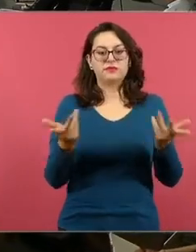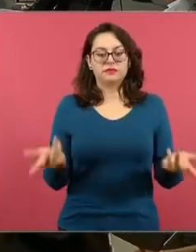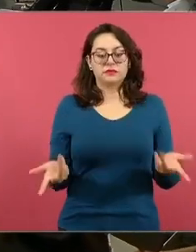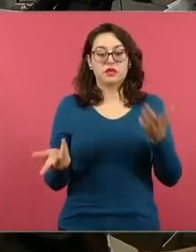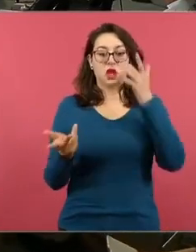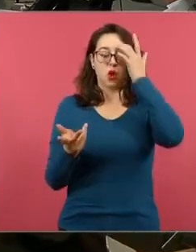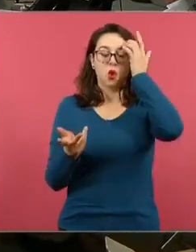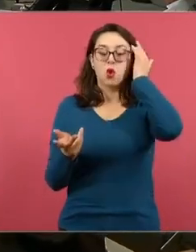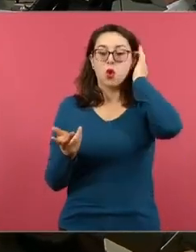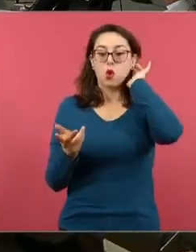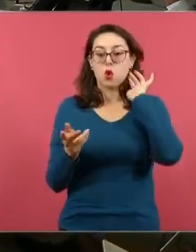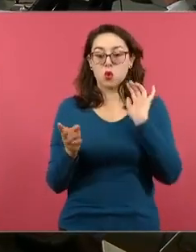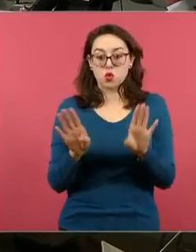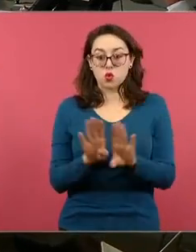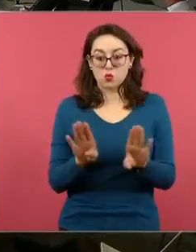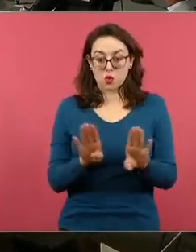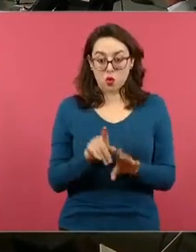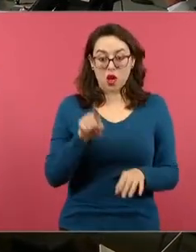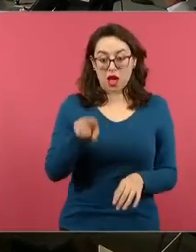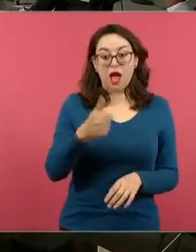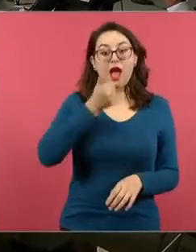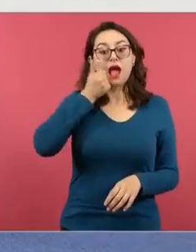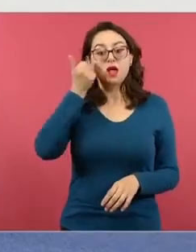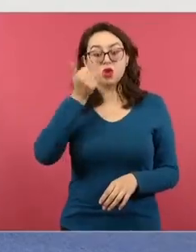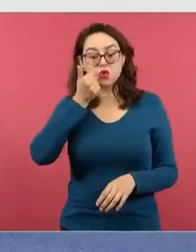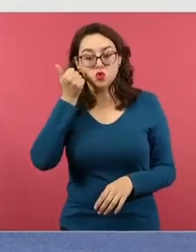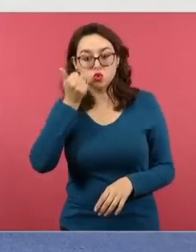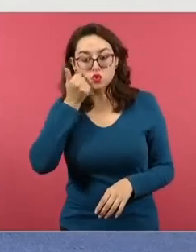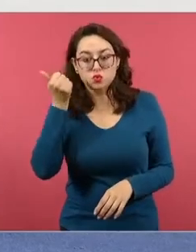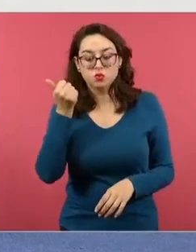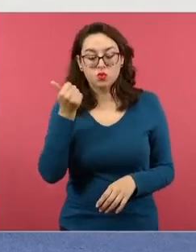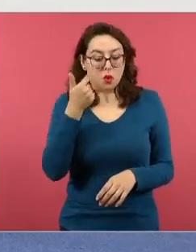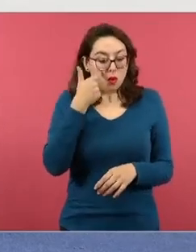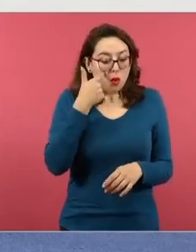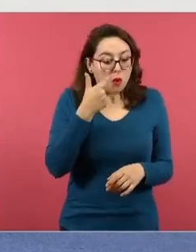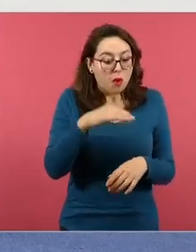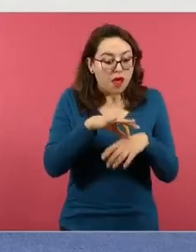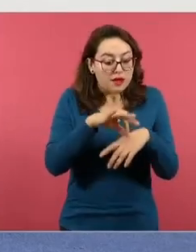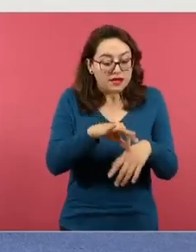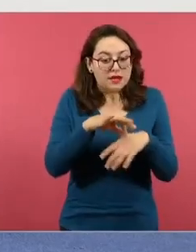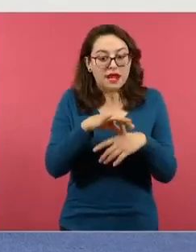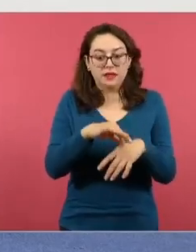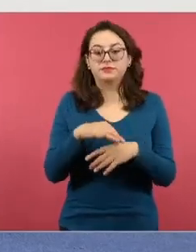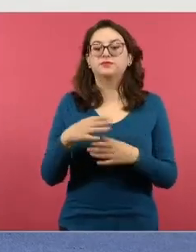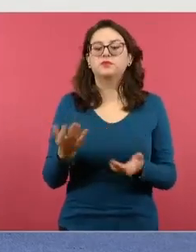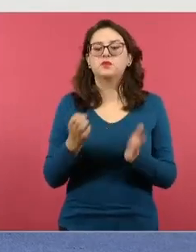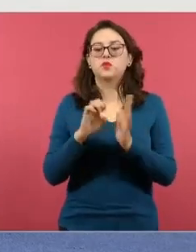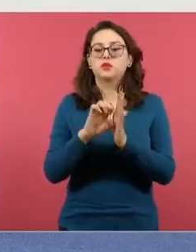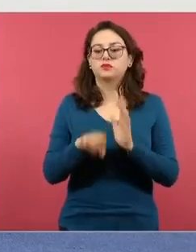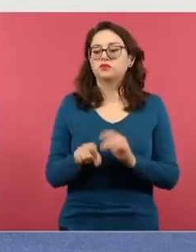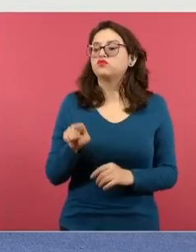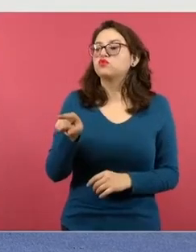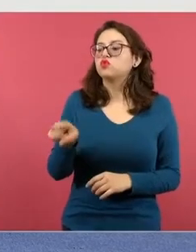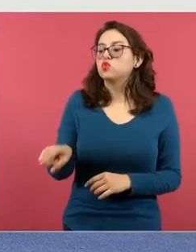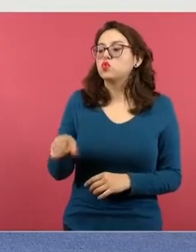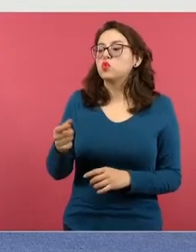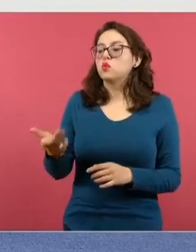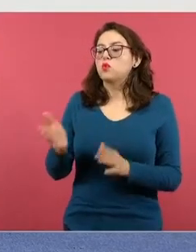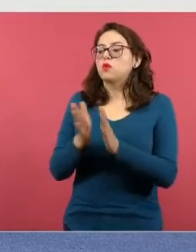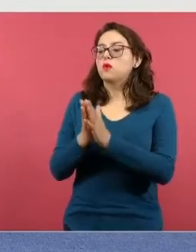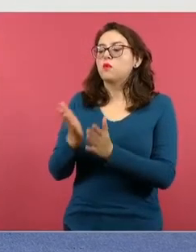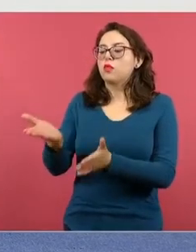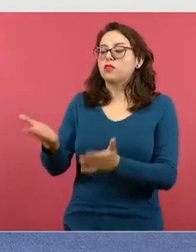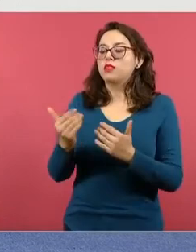si el docente le dice al alumno, a ver me vas a traer un recipiente que